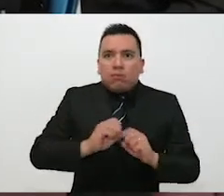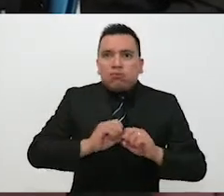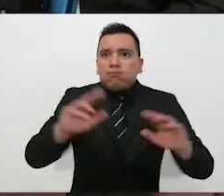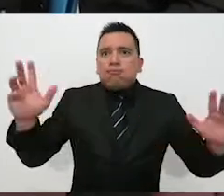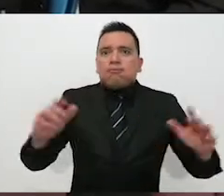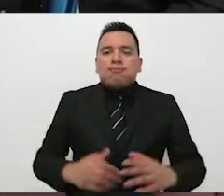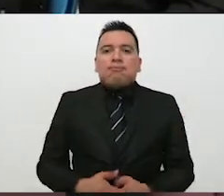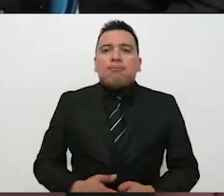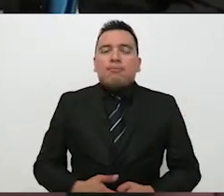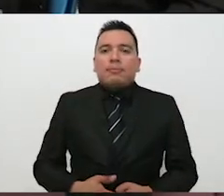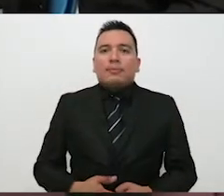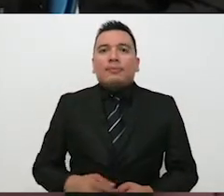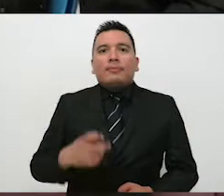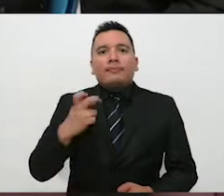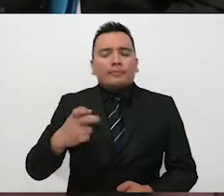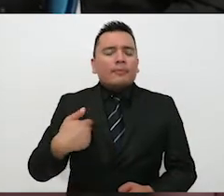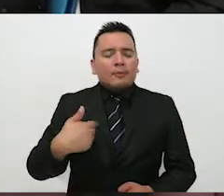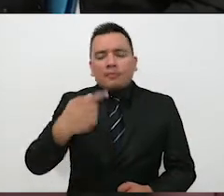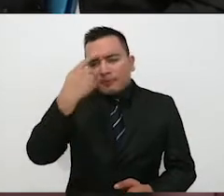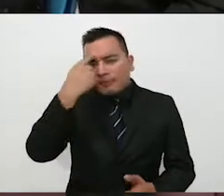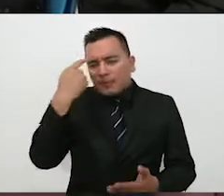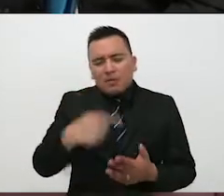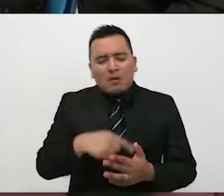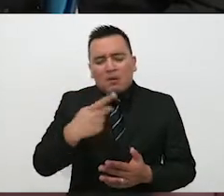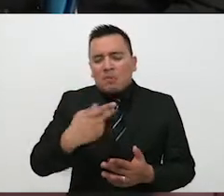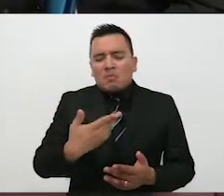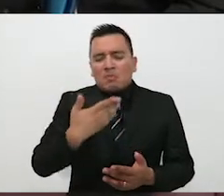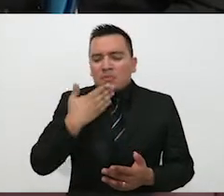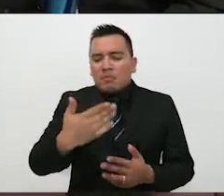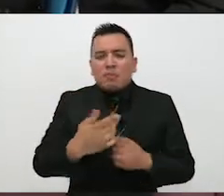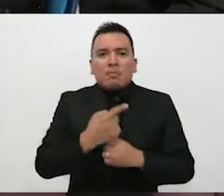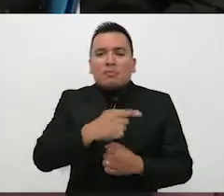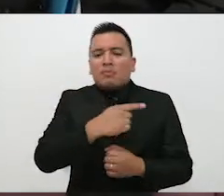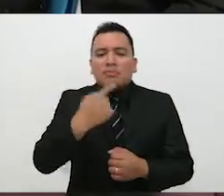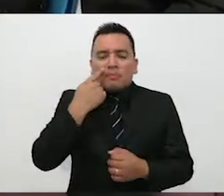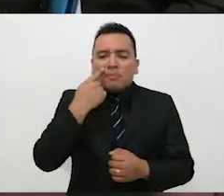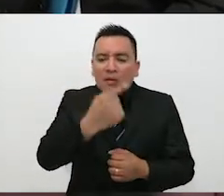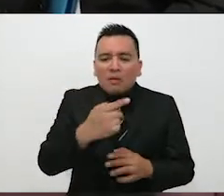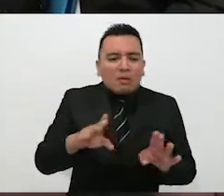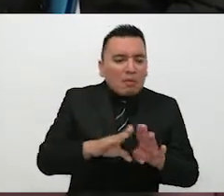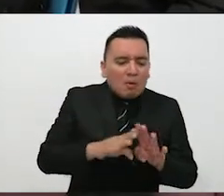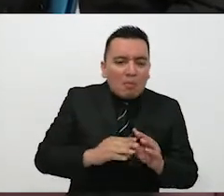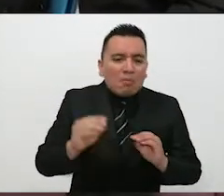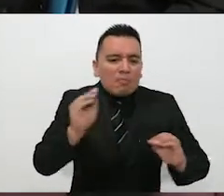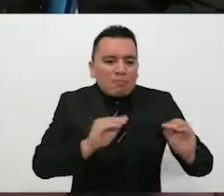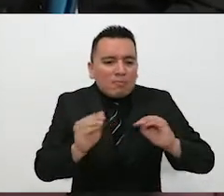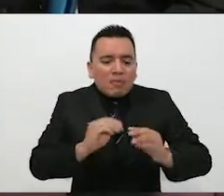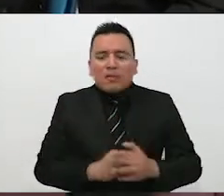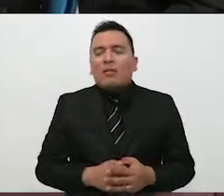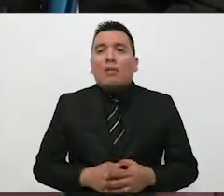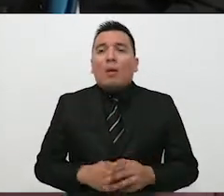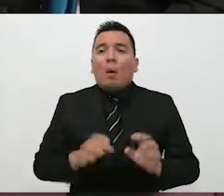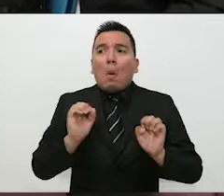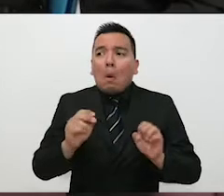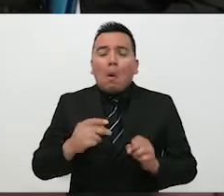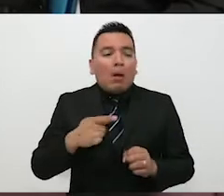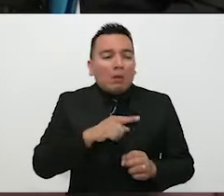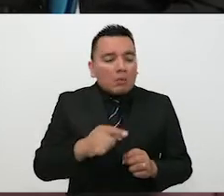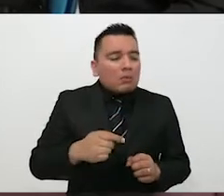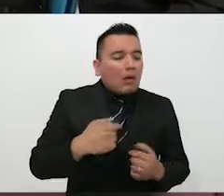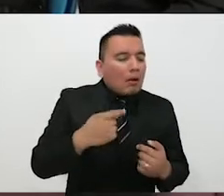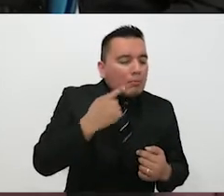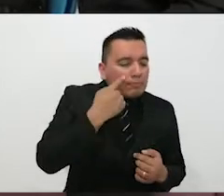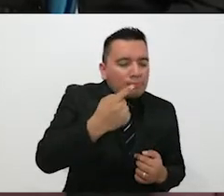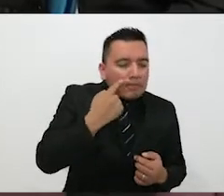Y pues es una excelente oportunidad porque ven el funcionamiento, ven cómo se debe de hacer, se va generando confianza y